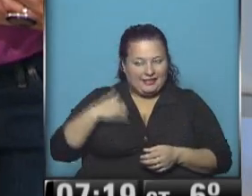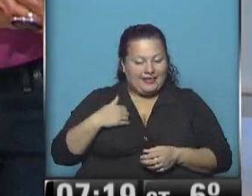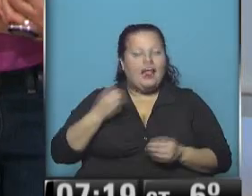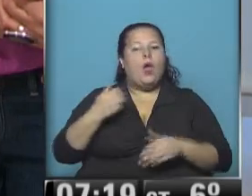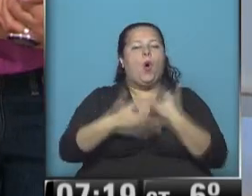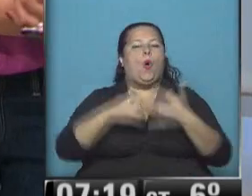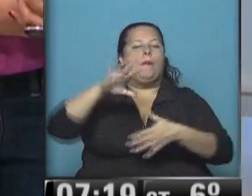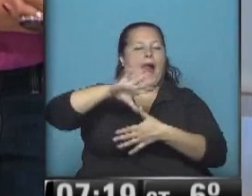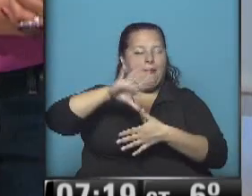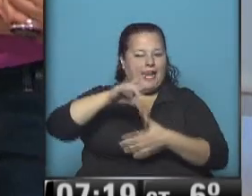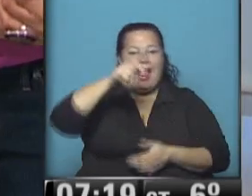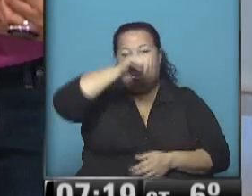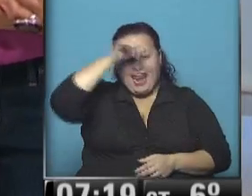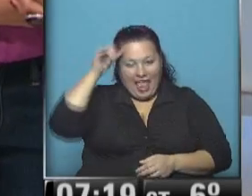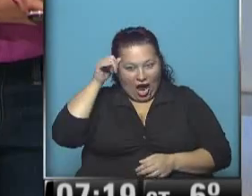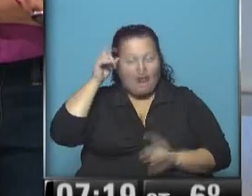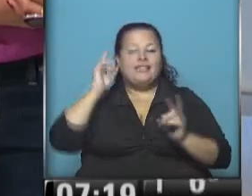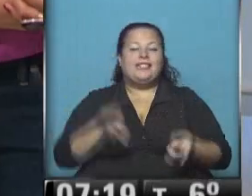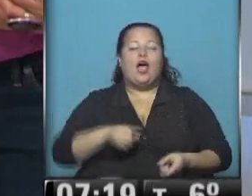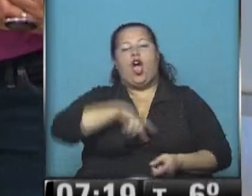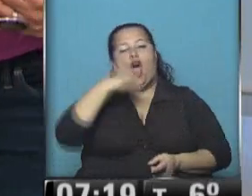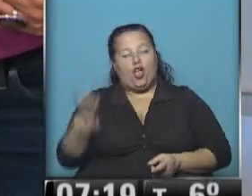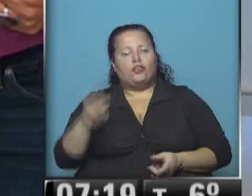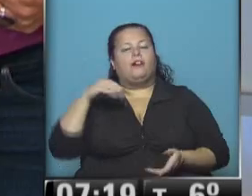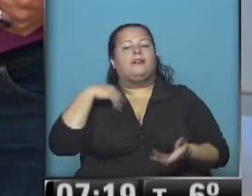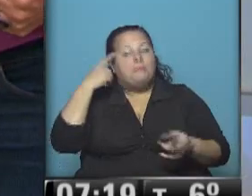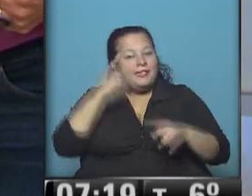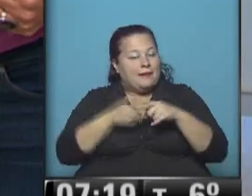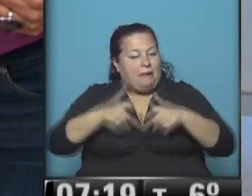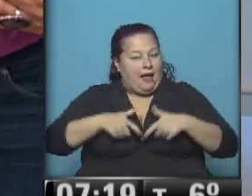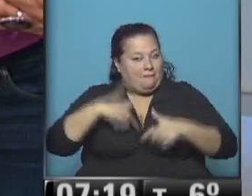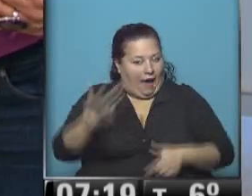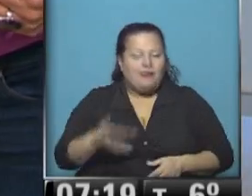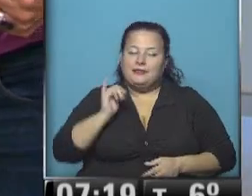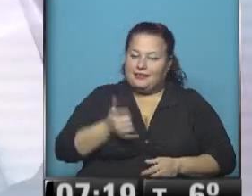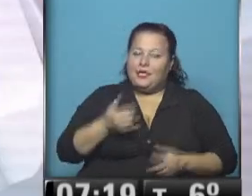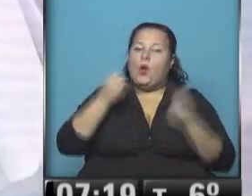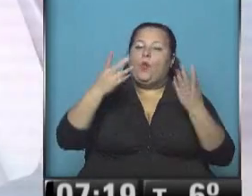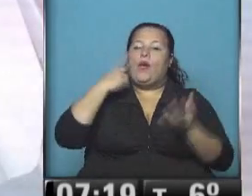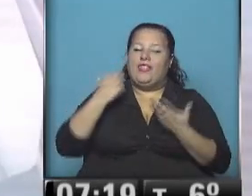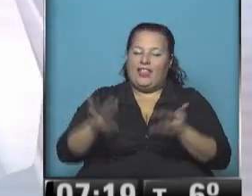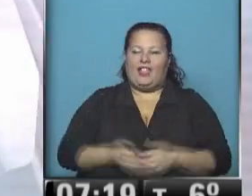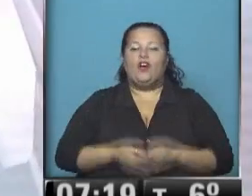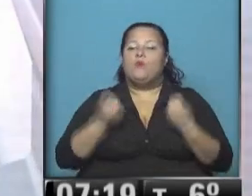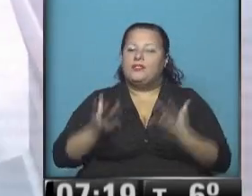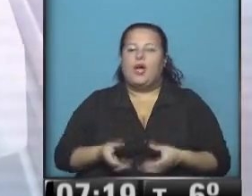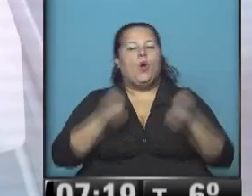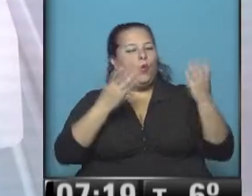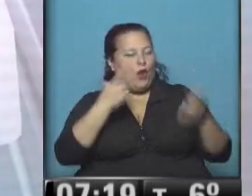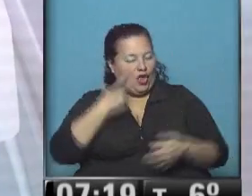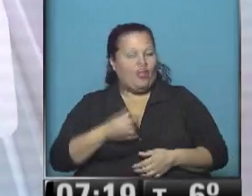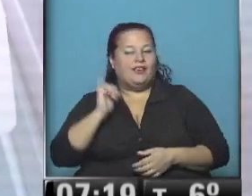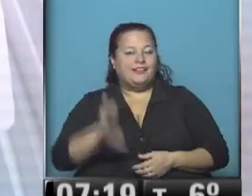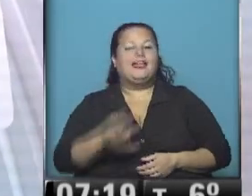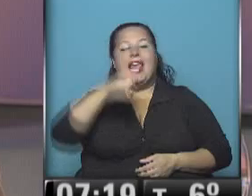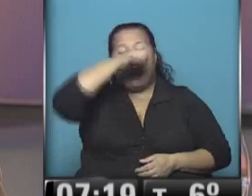en los Panamericanos, las Leonas y también otros. Tenemos más esperanzas de sumar medallas. Claro que sí, Mariano. Buenos días para vos. ¿Cómo estás? Muy buenos días, sí,